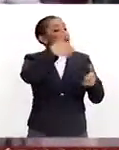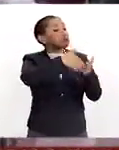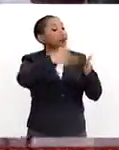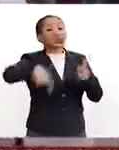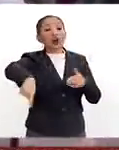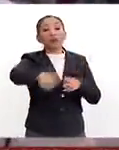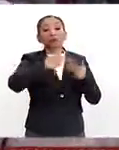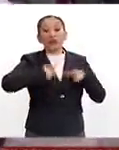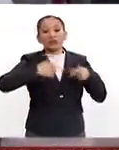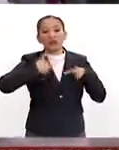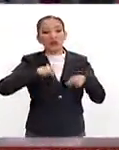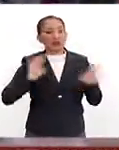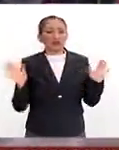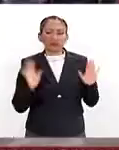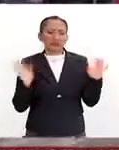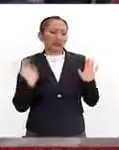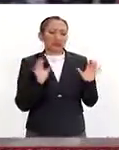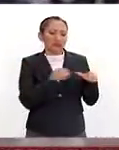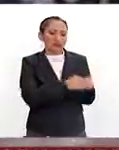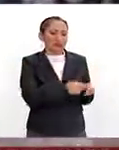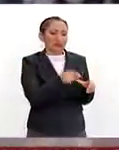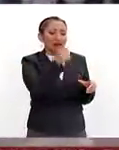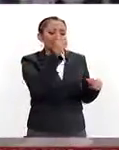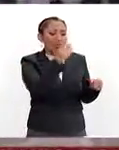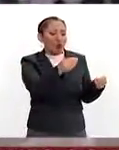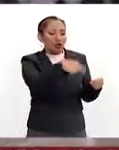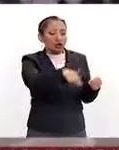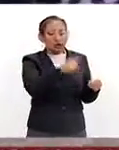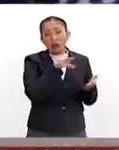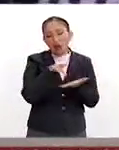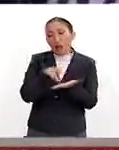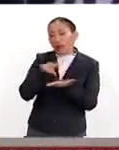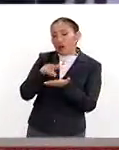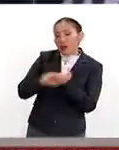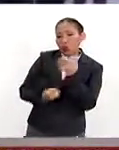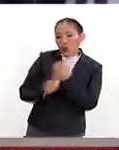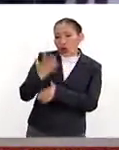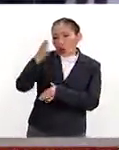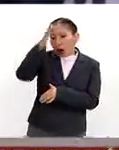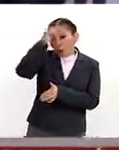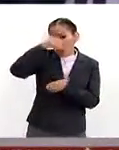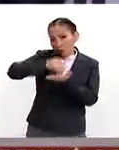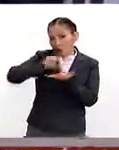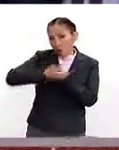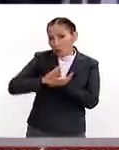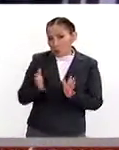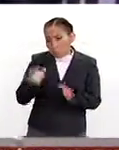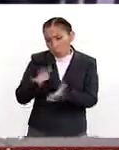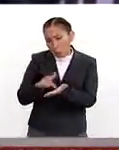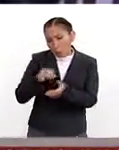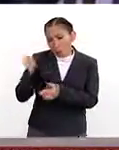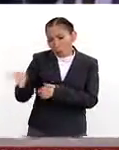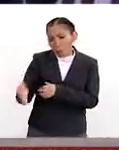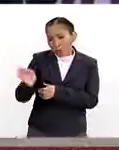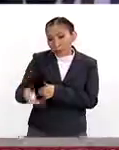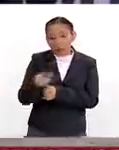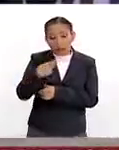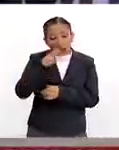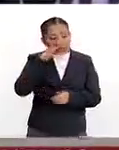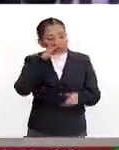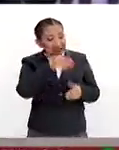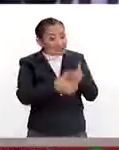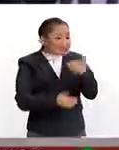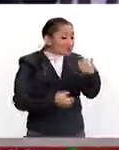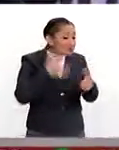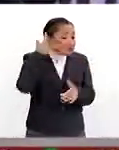de esos que dijeron no, pero que muchos de esos ahora están apoyando este nuevo acuerdo. Entonces, el escenario hacia